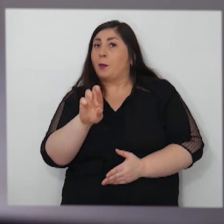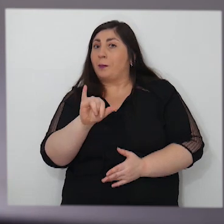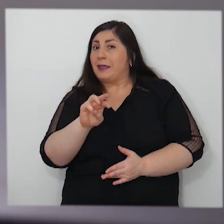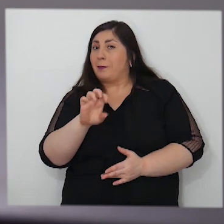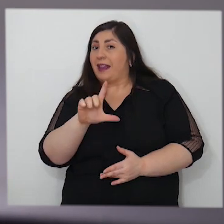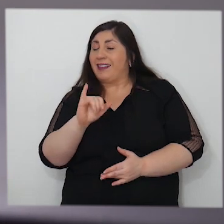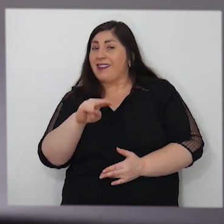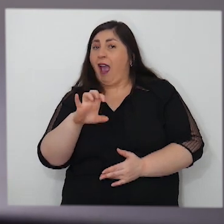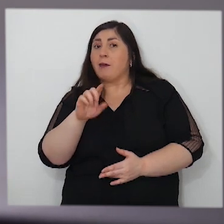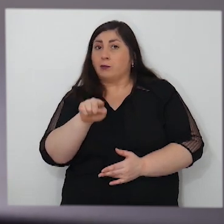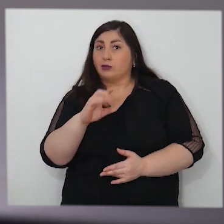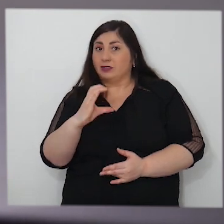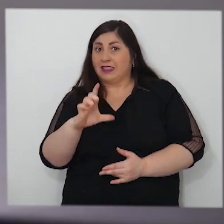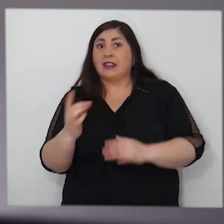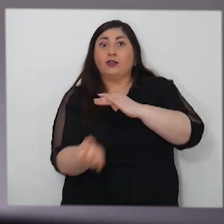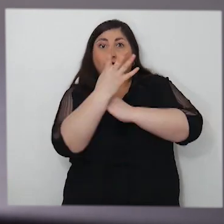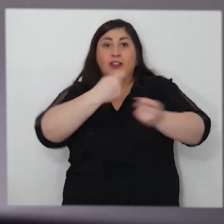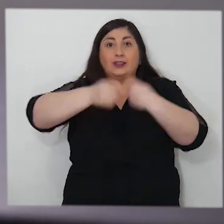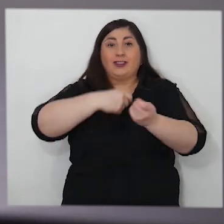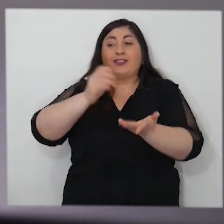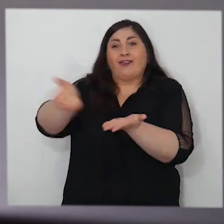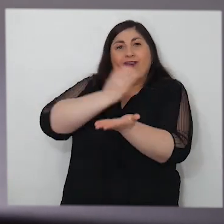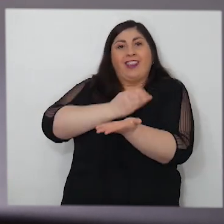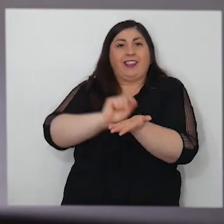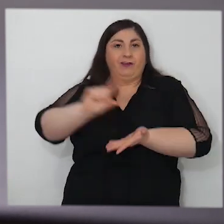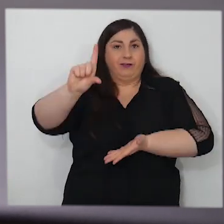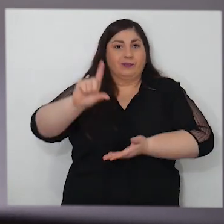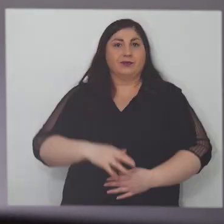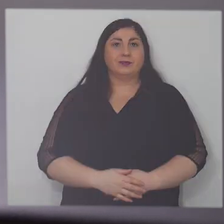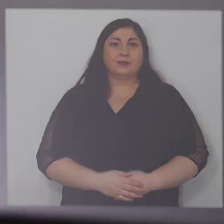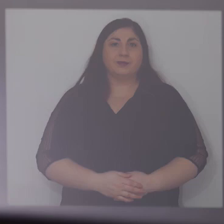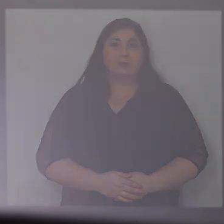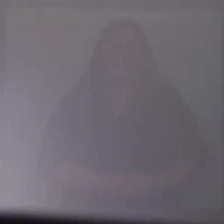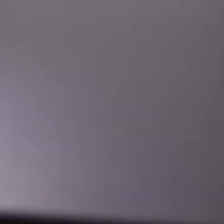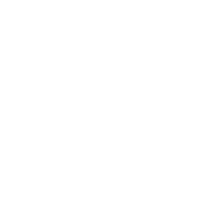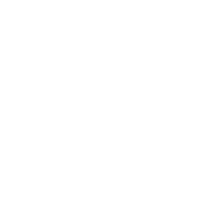.pymesenlinea.cl Sube tu negocio y sube tus ventas.